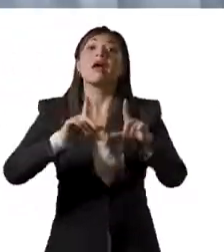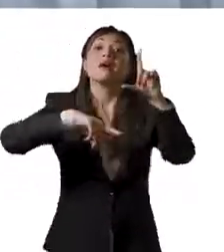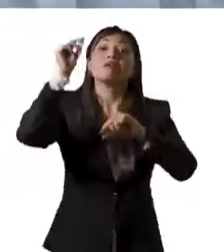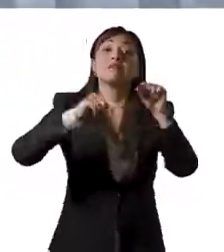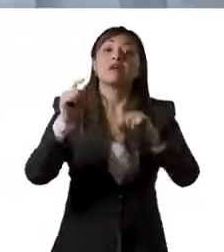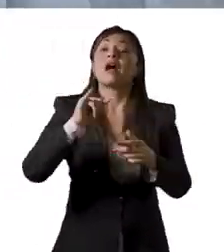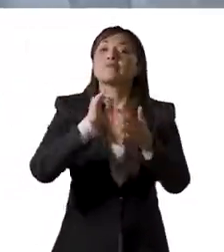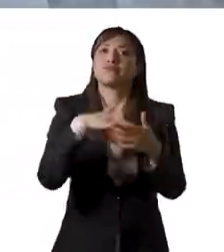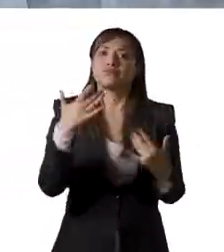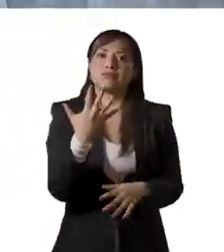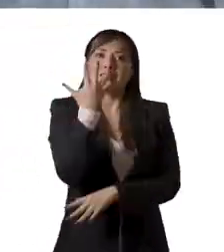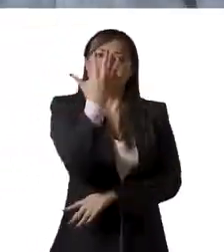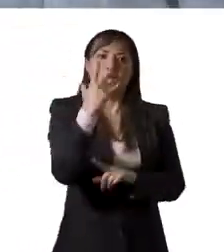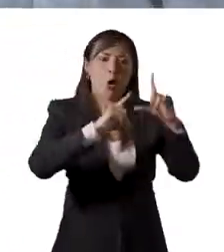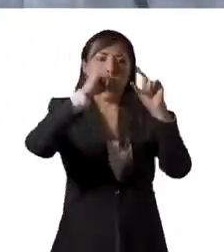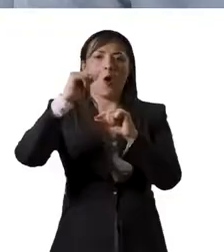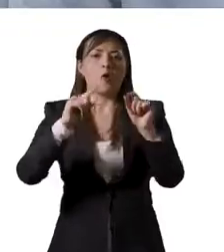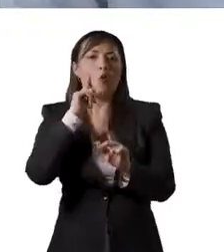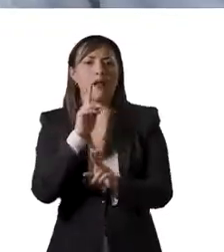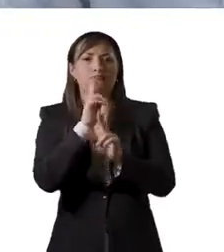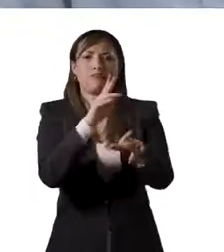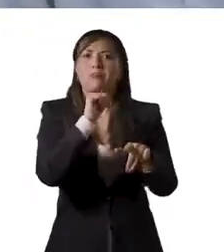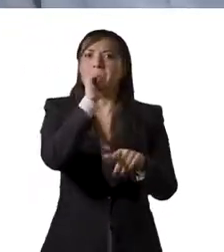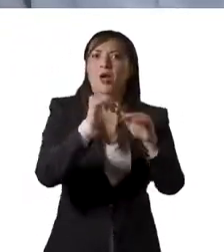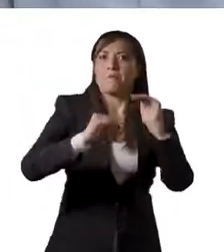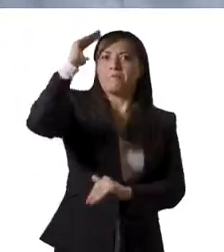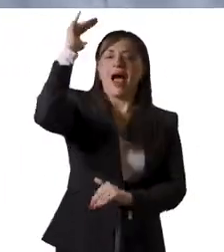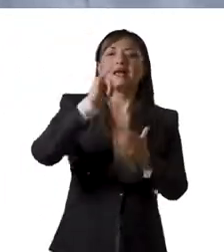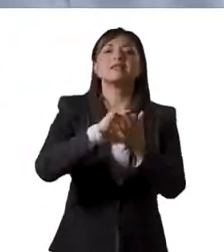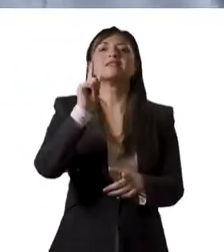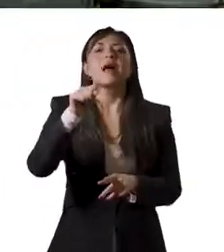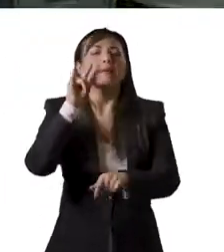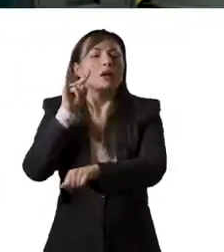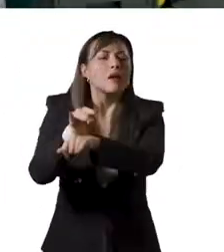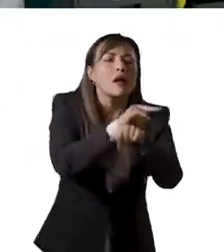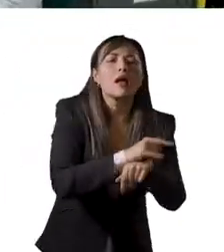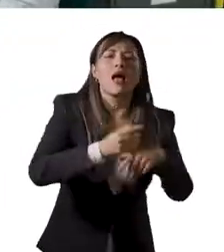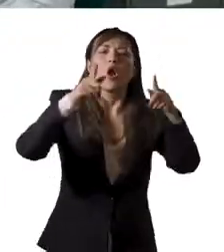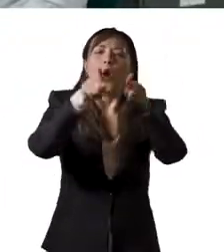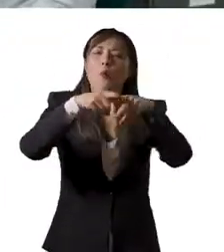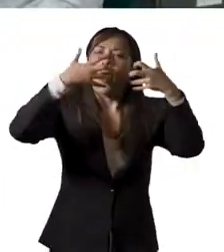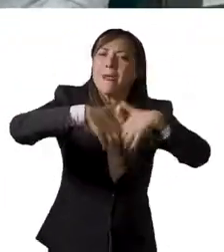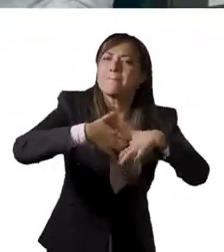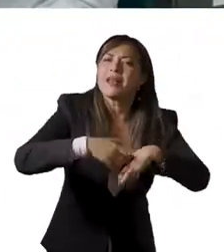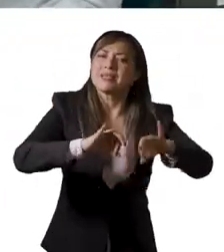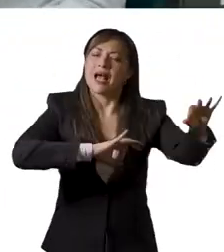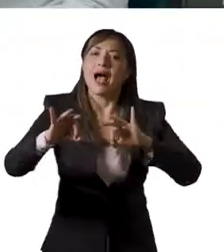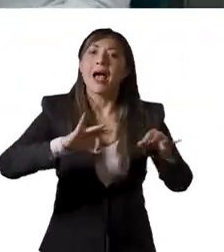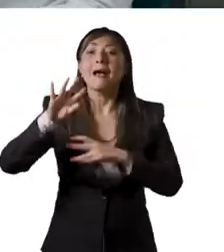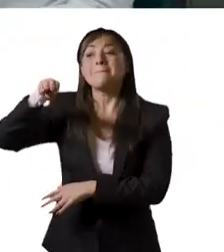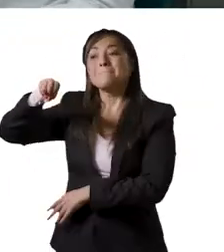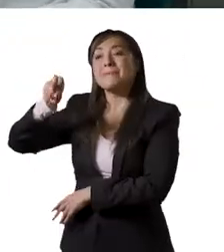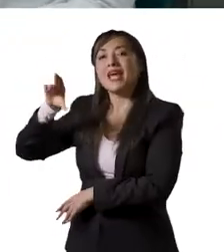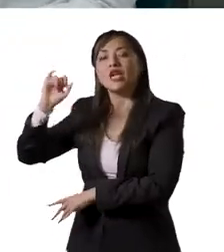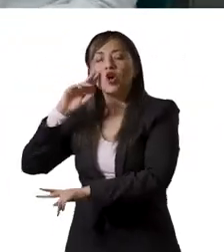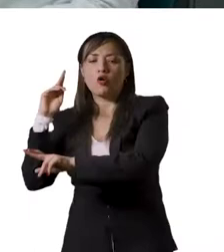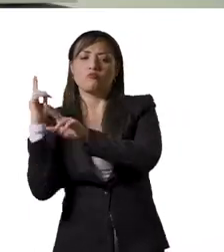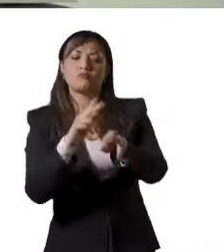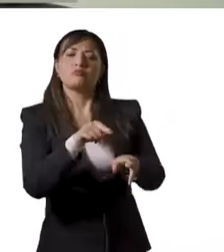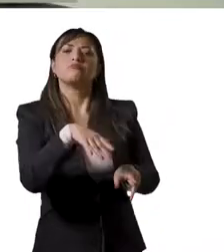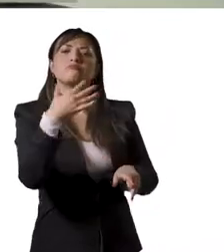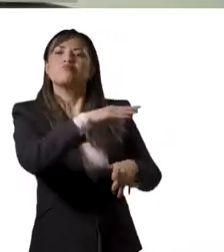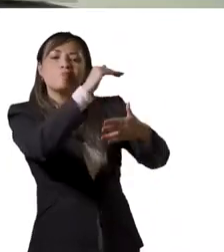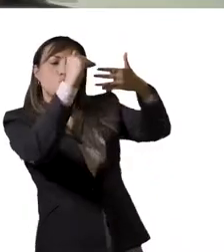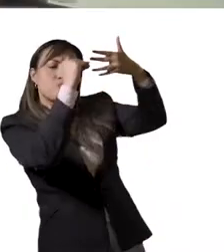estrellas, el máximo galardón de esta clasificación. En el monitor empresarial de reputación corporativa, MERCO, la UNAL figura